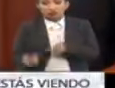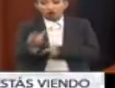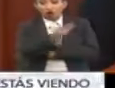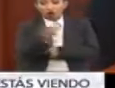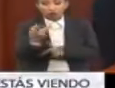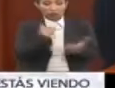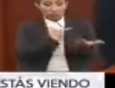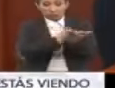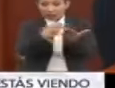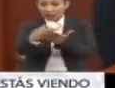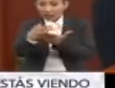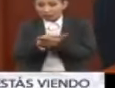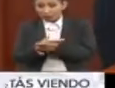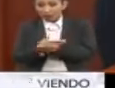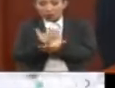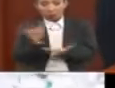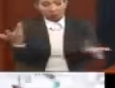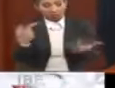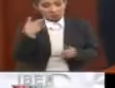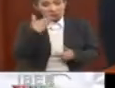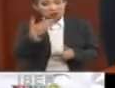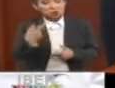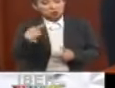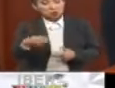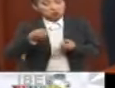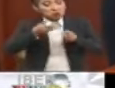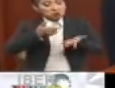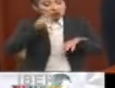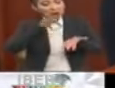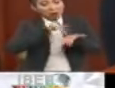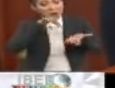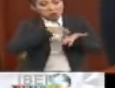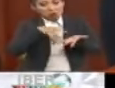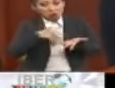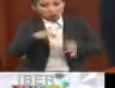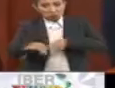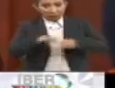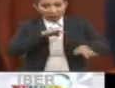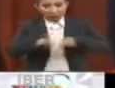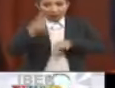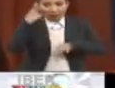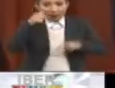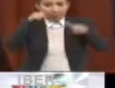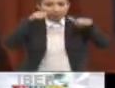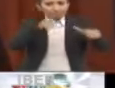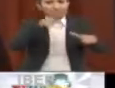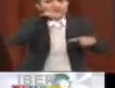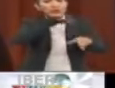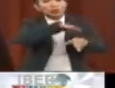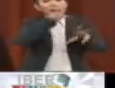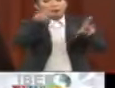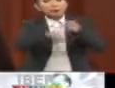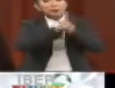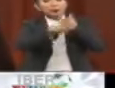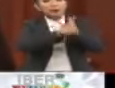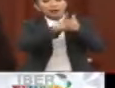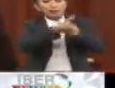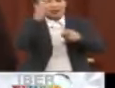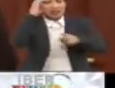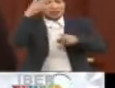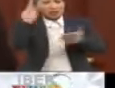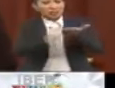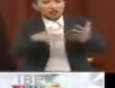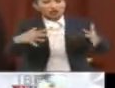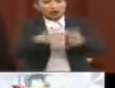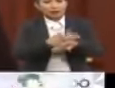Los galardonados ambos han hecho una contribución para enfocarse la atención y combatir estos